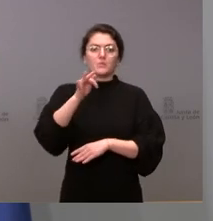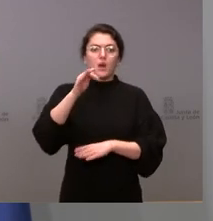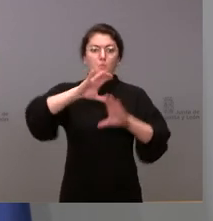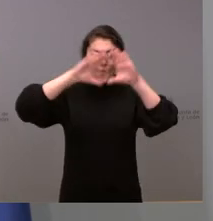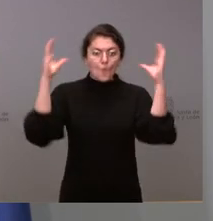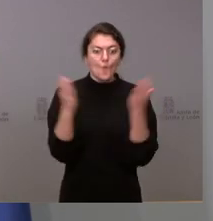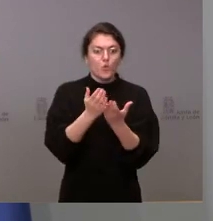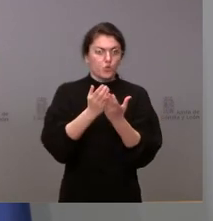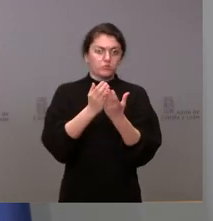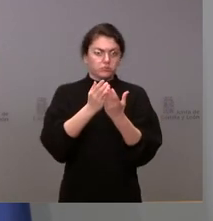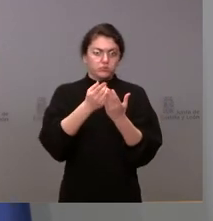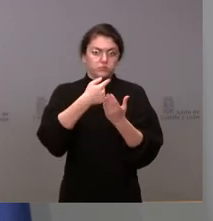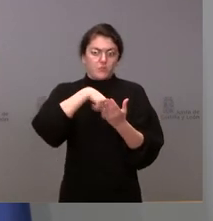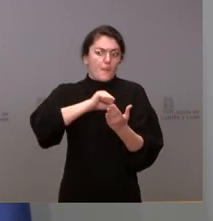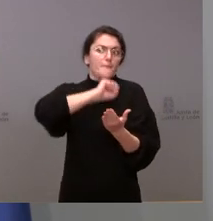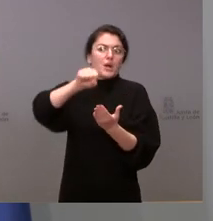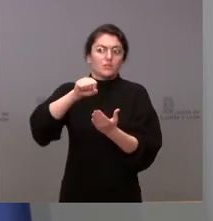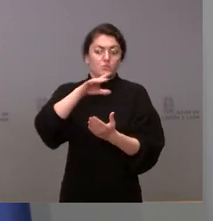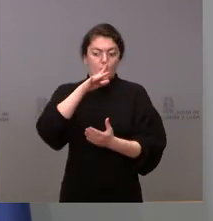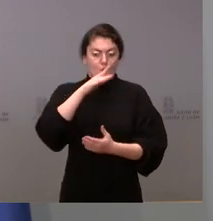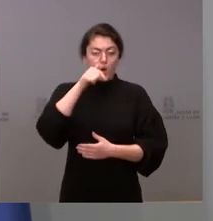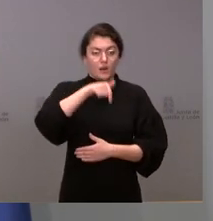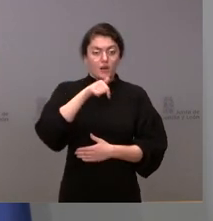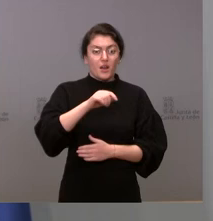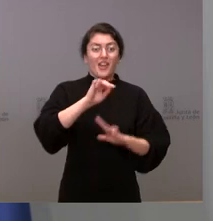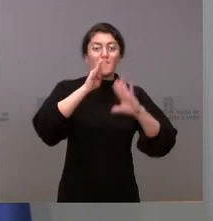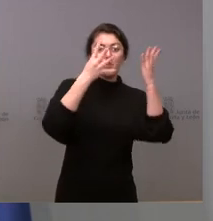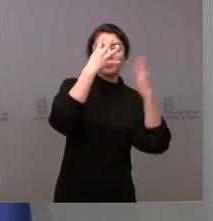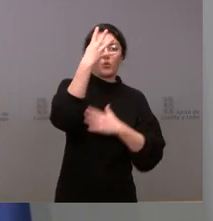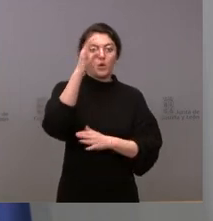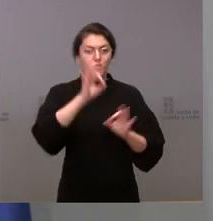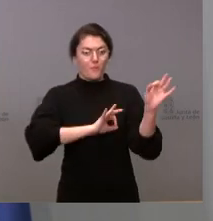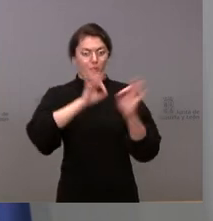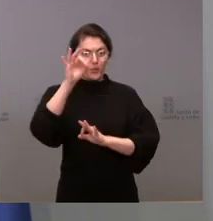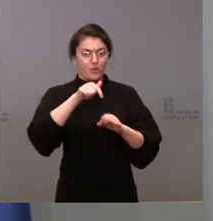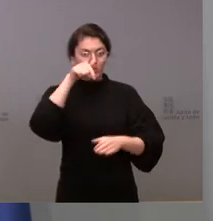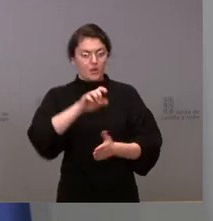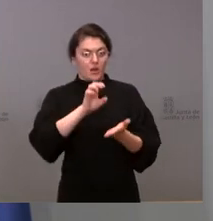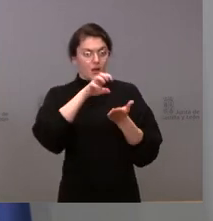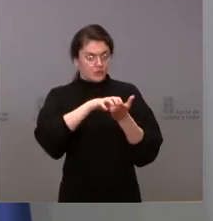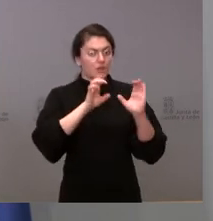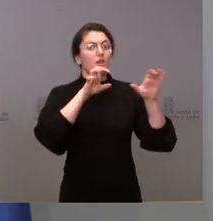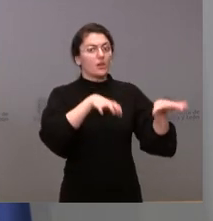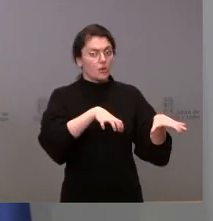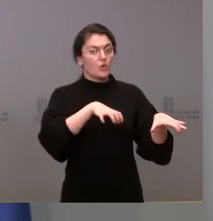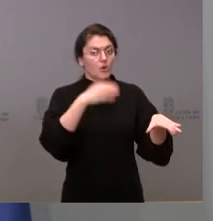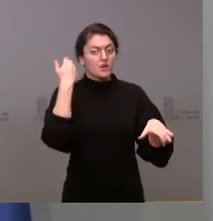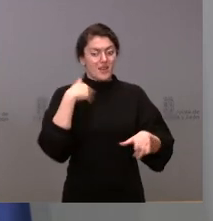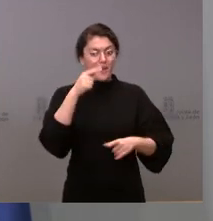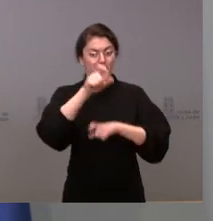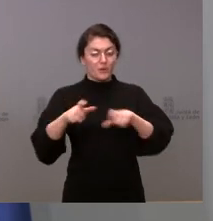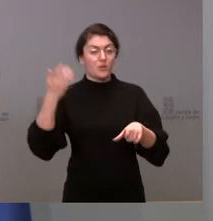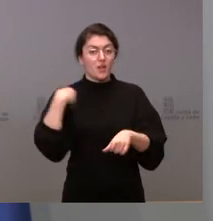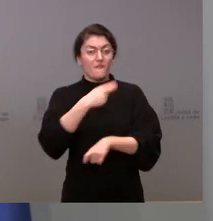que tengan un nivel de vacunación superior al 94% de la población como tiene hoy la comunidad de Castilla y León y por tanto este es un